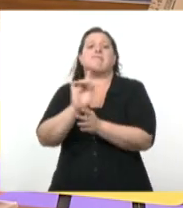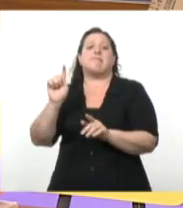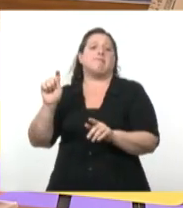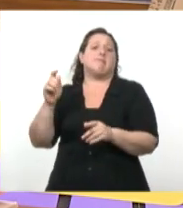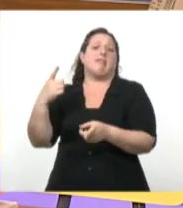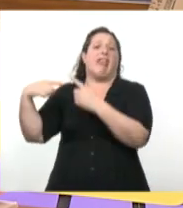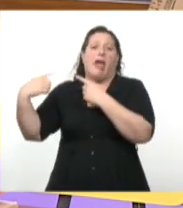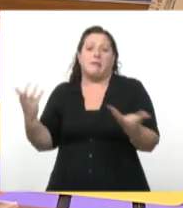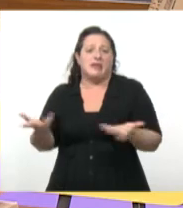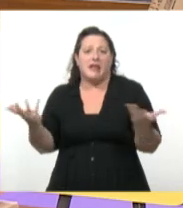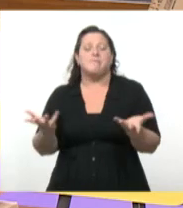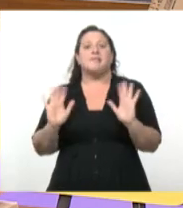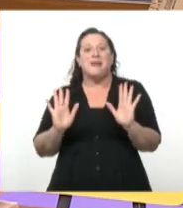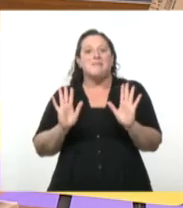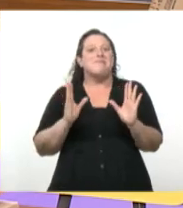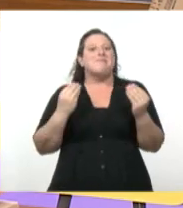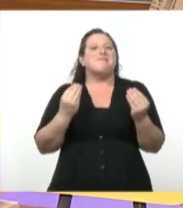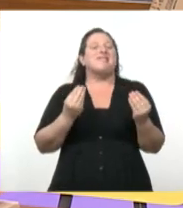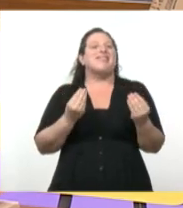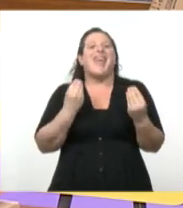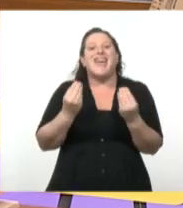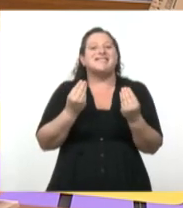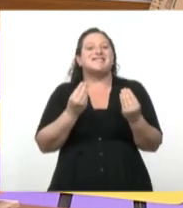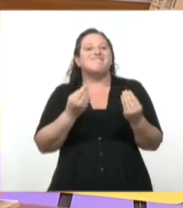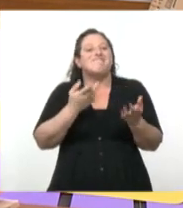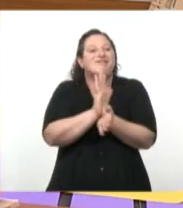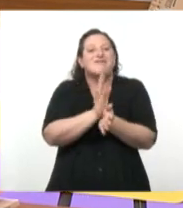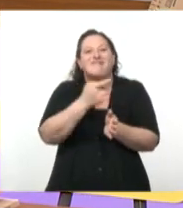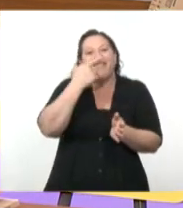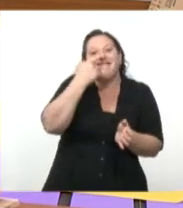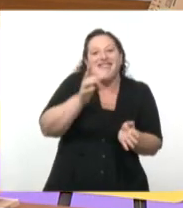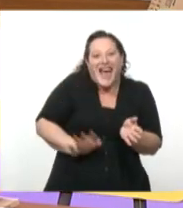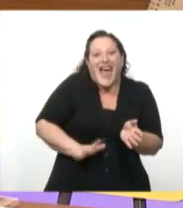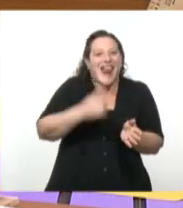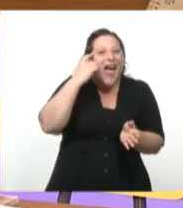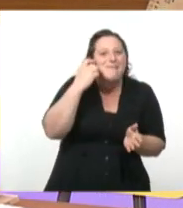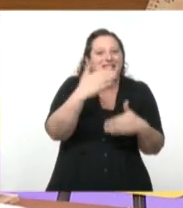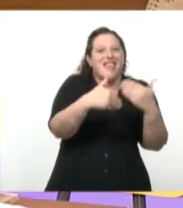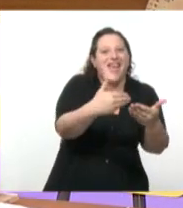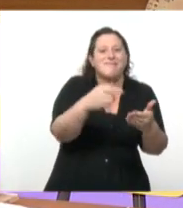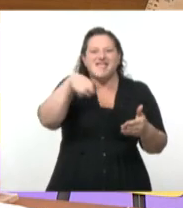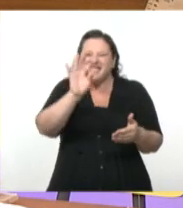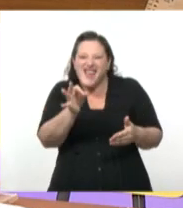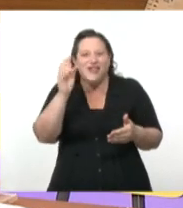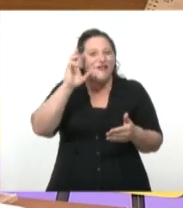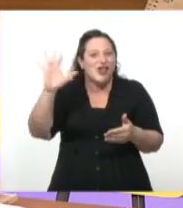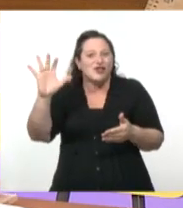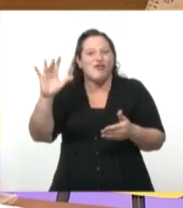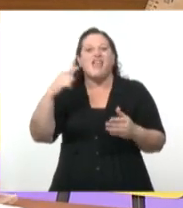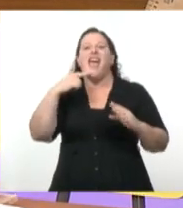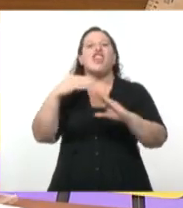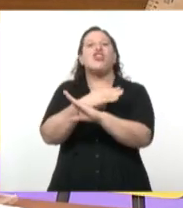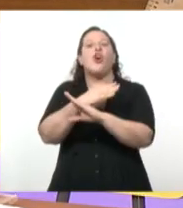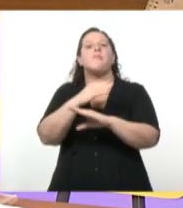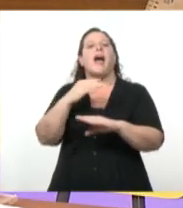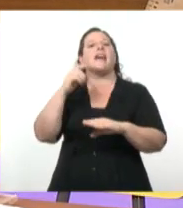saber, deseo por el conocimiento. Saben que filosofía en griego significa eso, amar el saber, querer